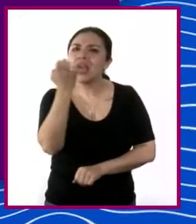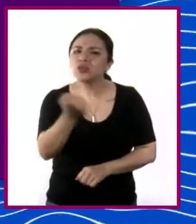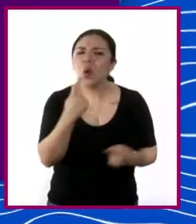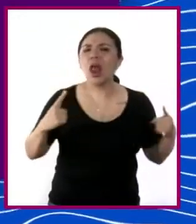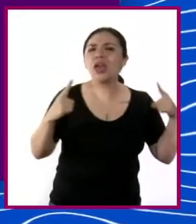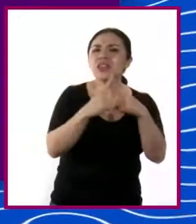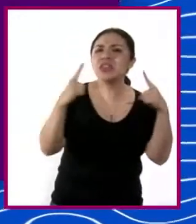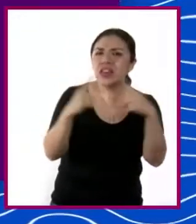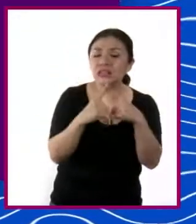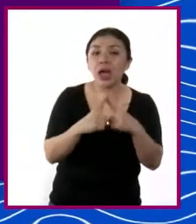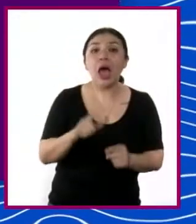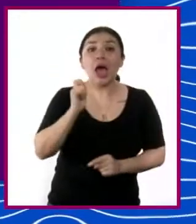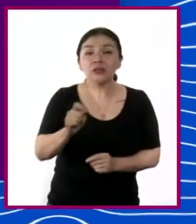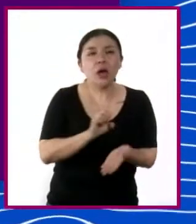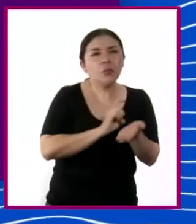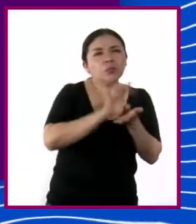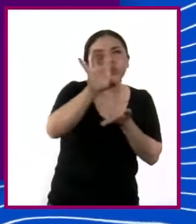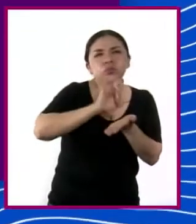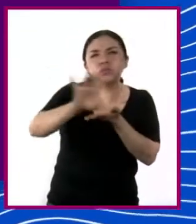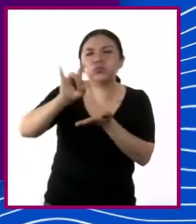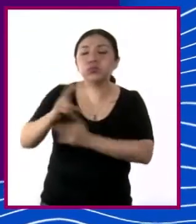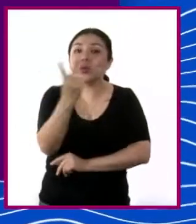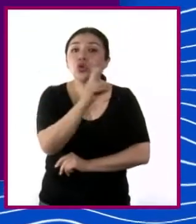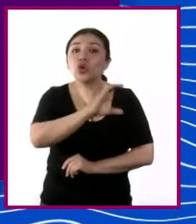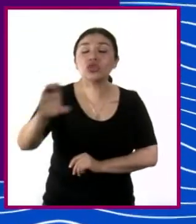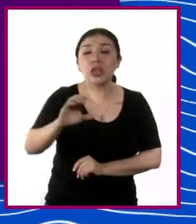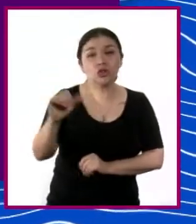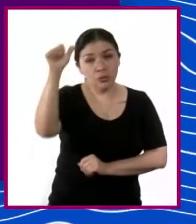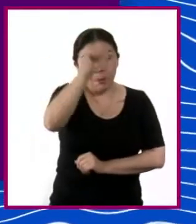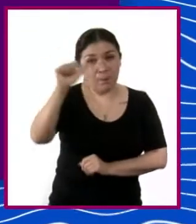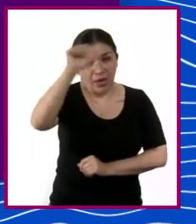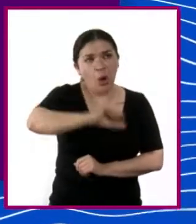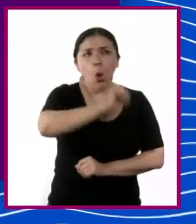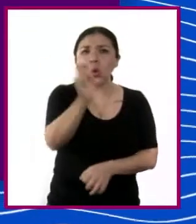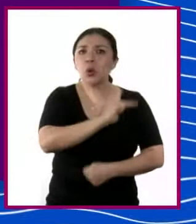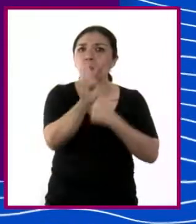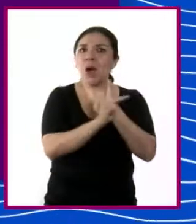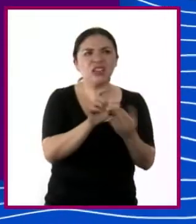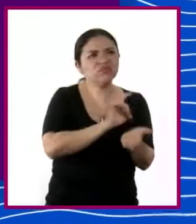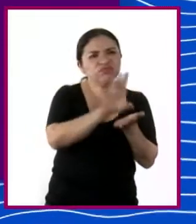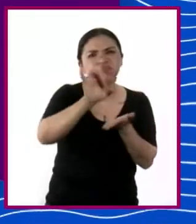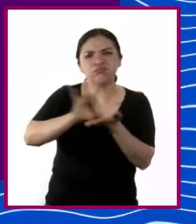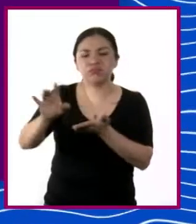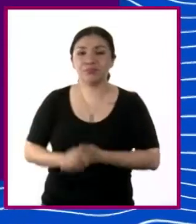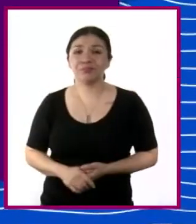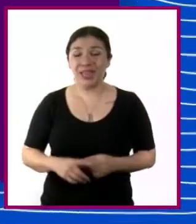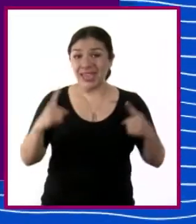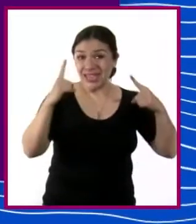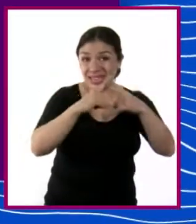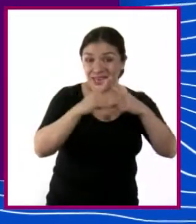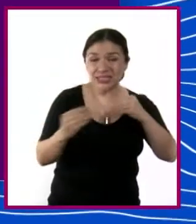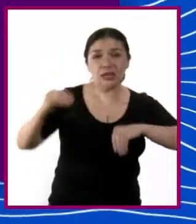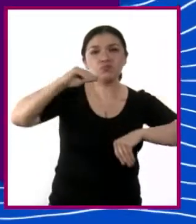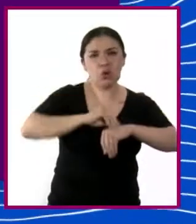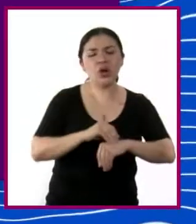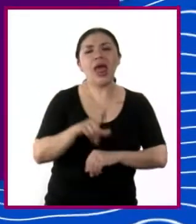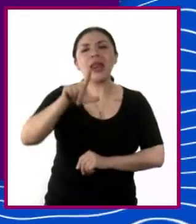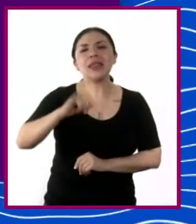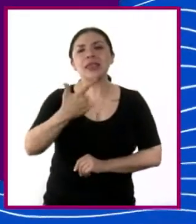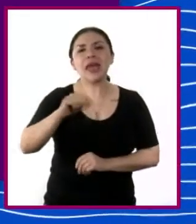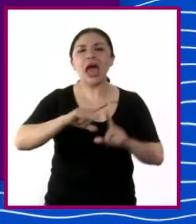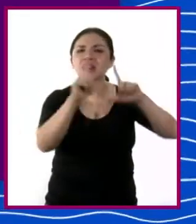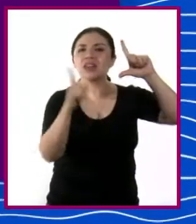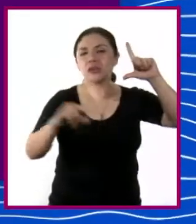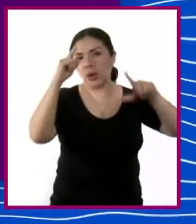y deportando a 200 sacerdotes extranjeros. La iglesia crea la Liga Nacional de la Defensa de la